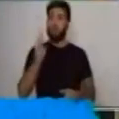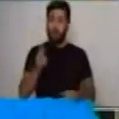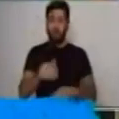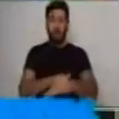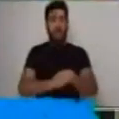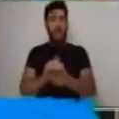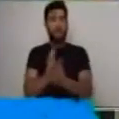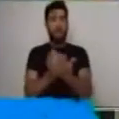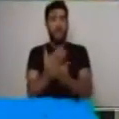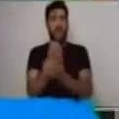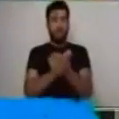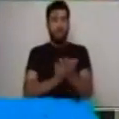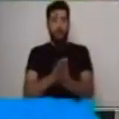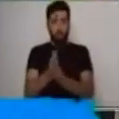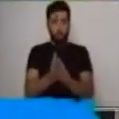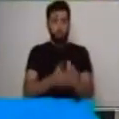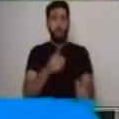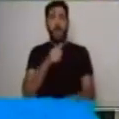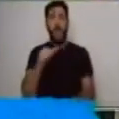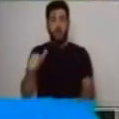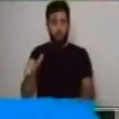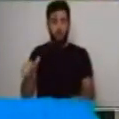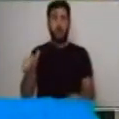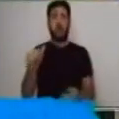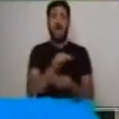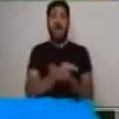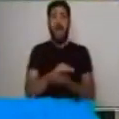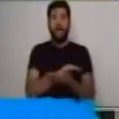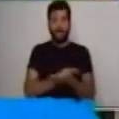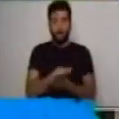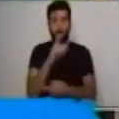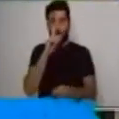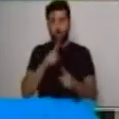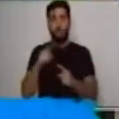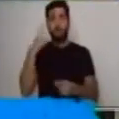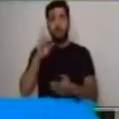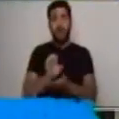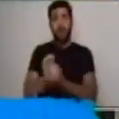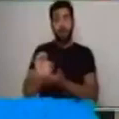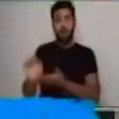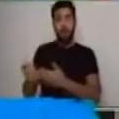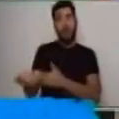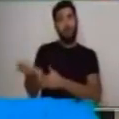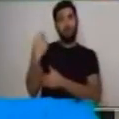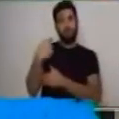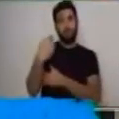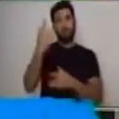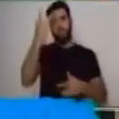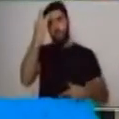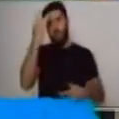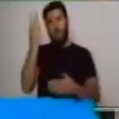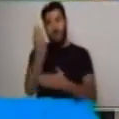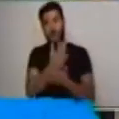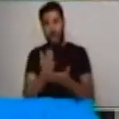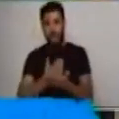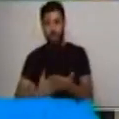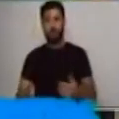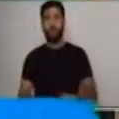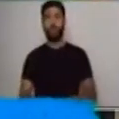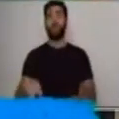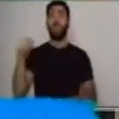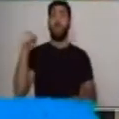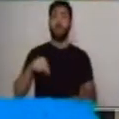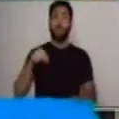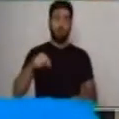nuestras manos con agua y con jabón constantemente para evitar el contagio de enfermedades. Este